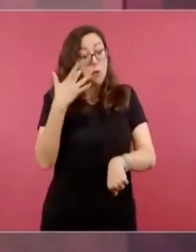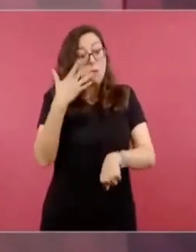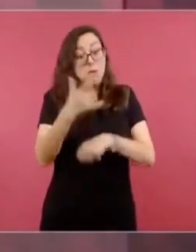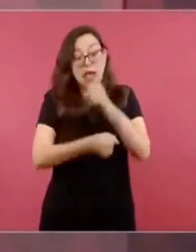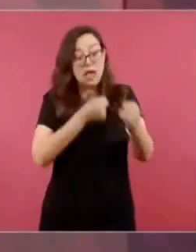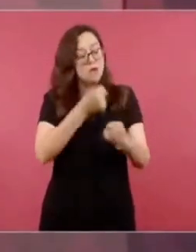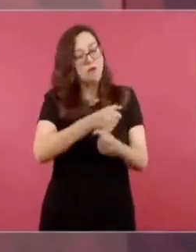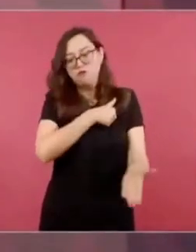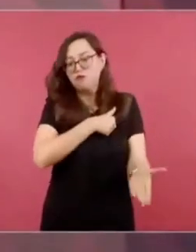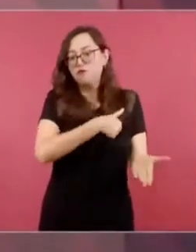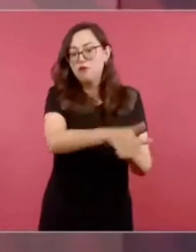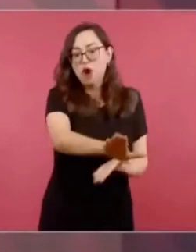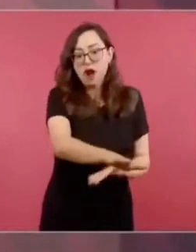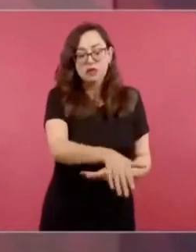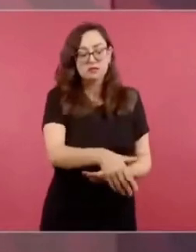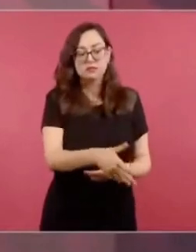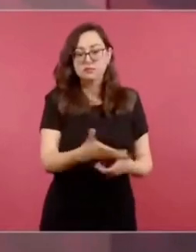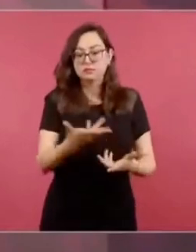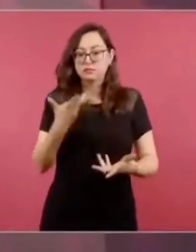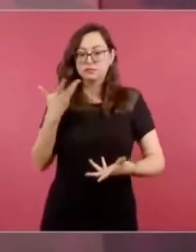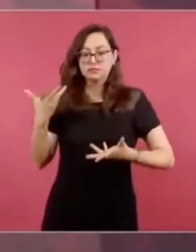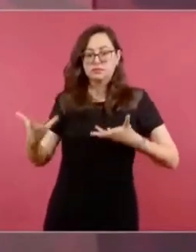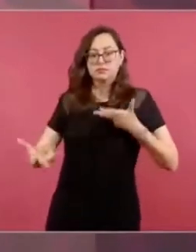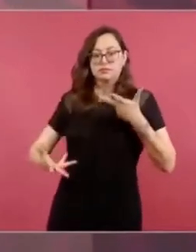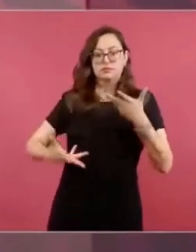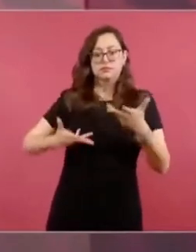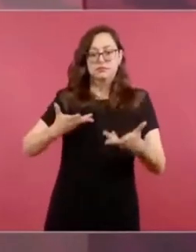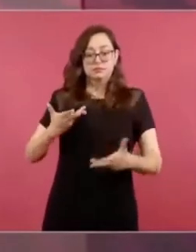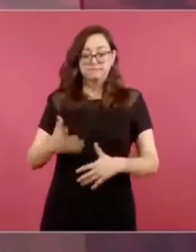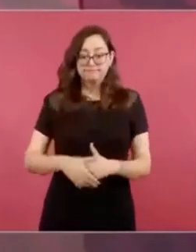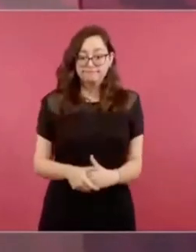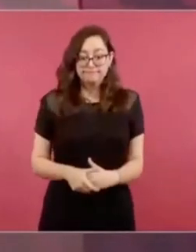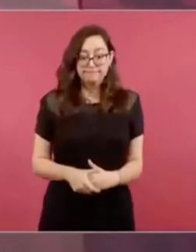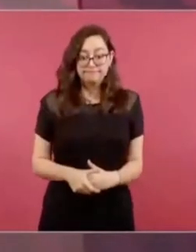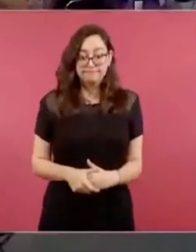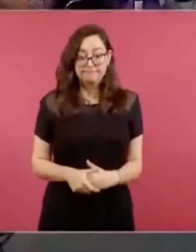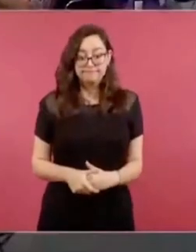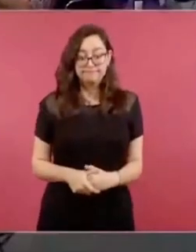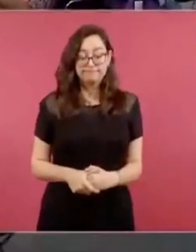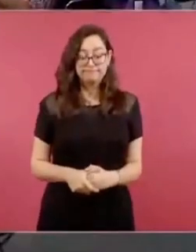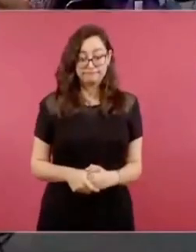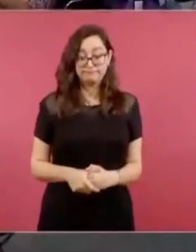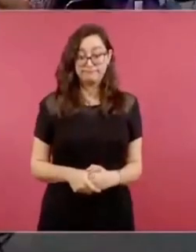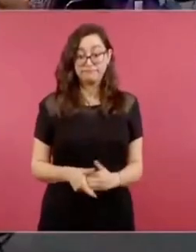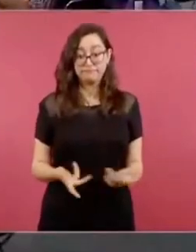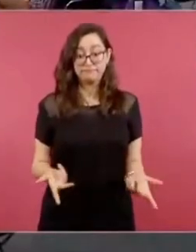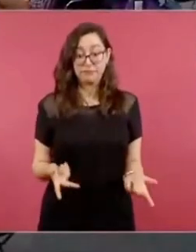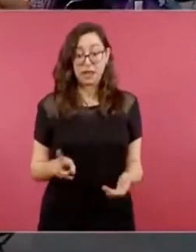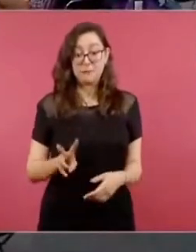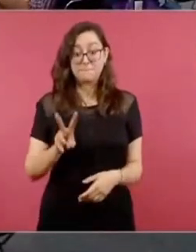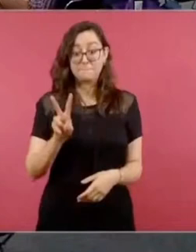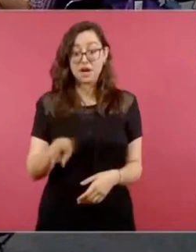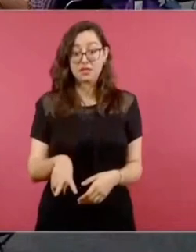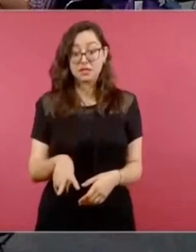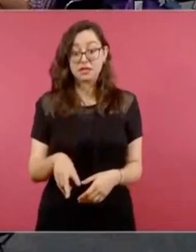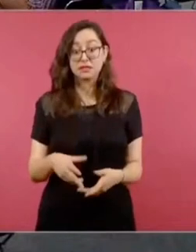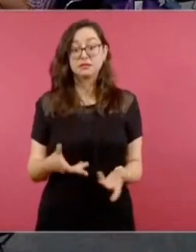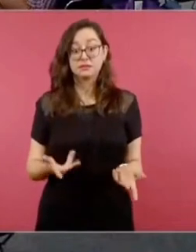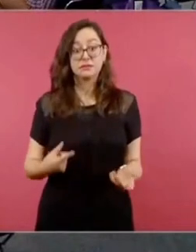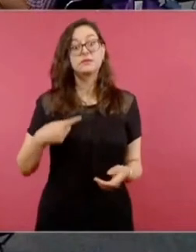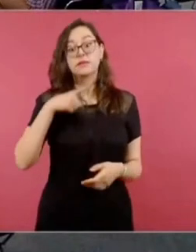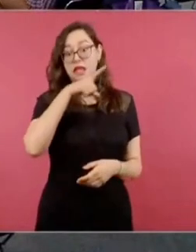Esto que les he comentado que es real, que van padres a denunciar